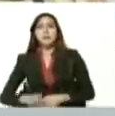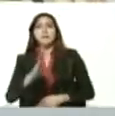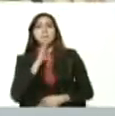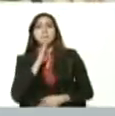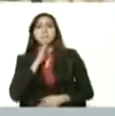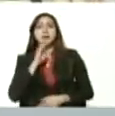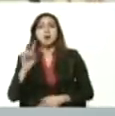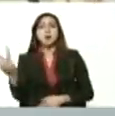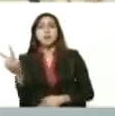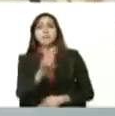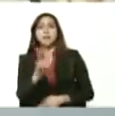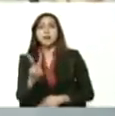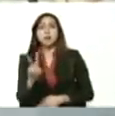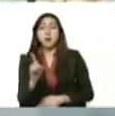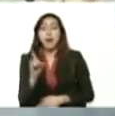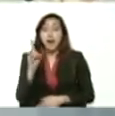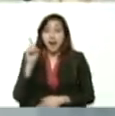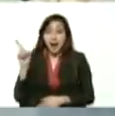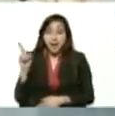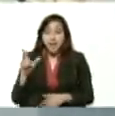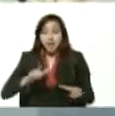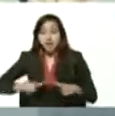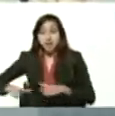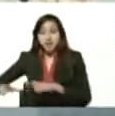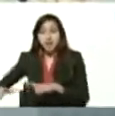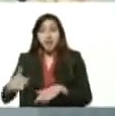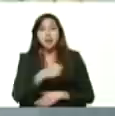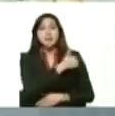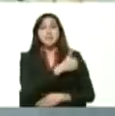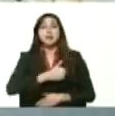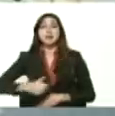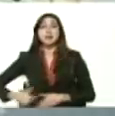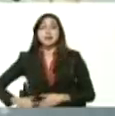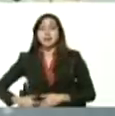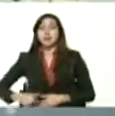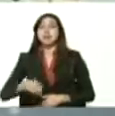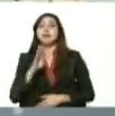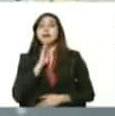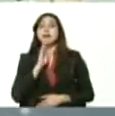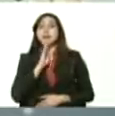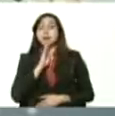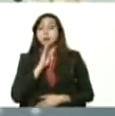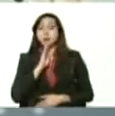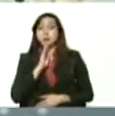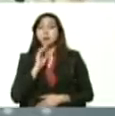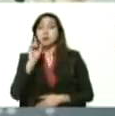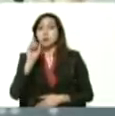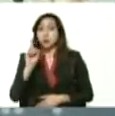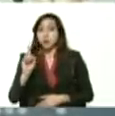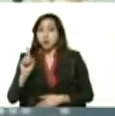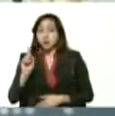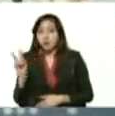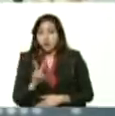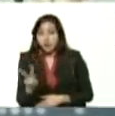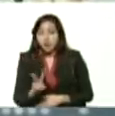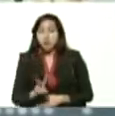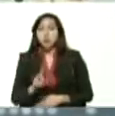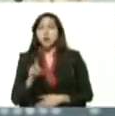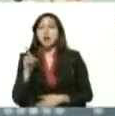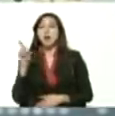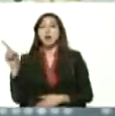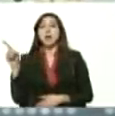Banco de Venezuela. Allá está su presidente, José Javier Morales, presidente del Banco de Venezuela,